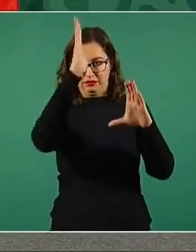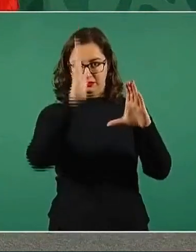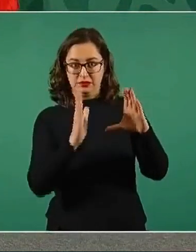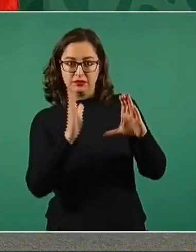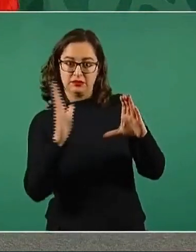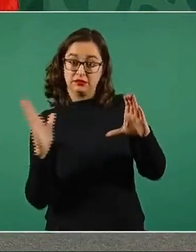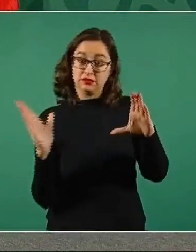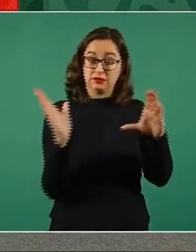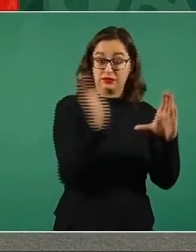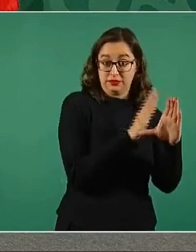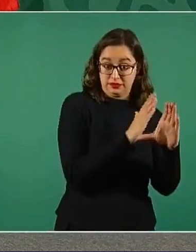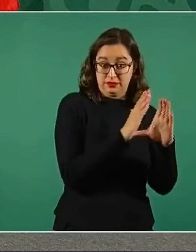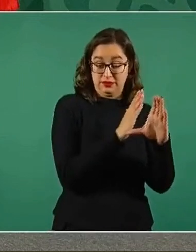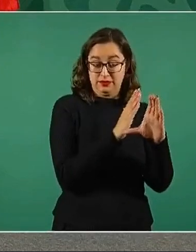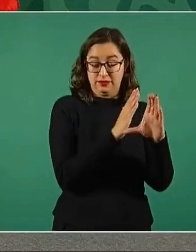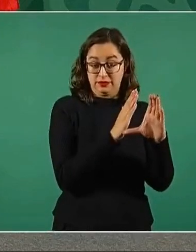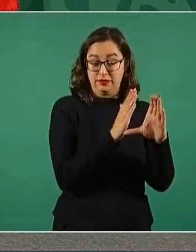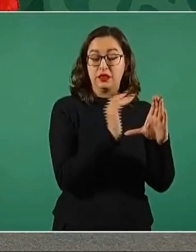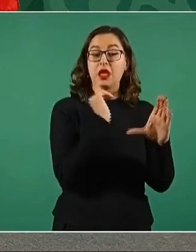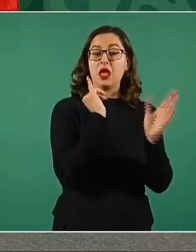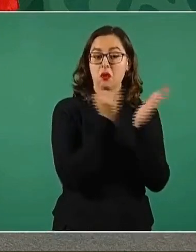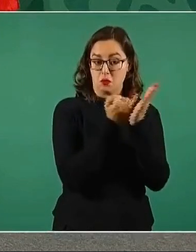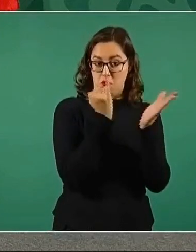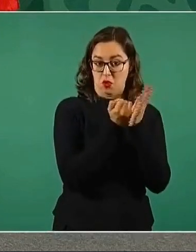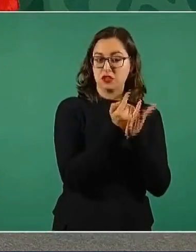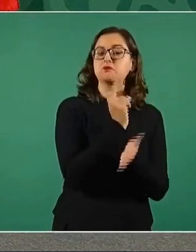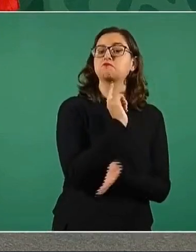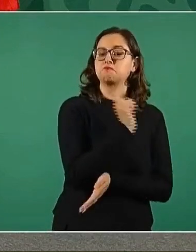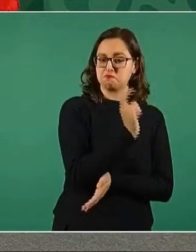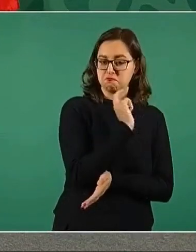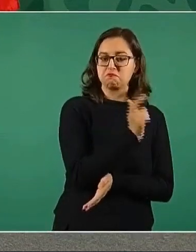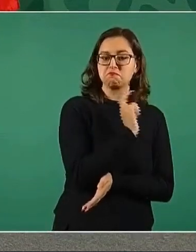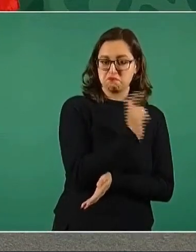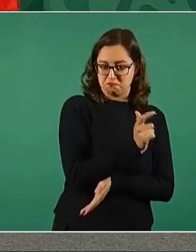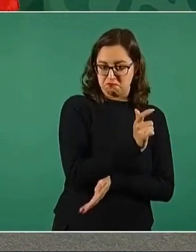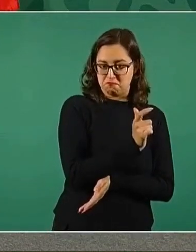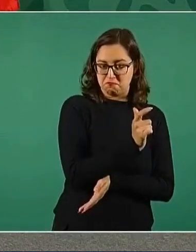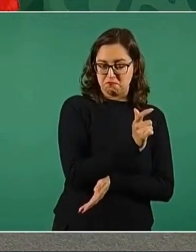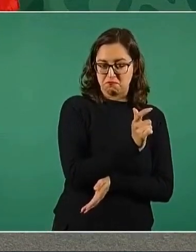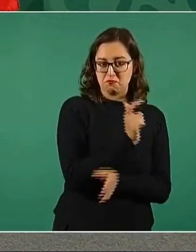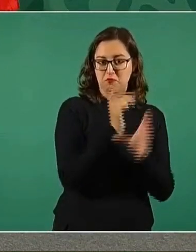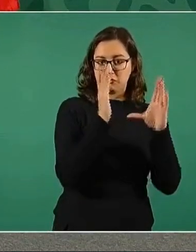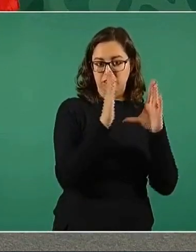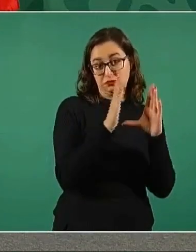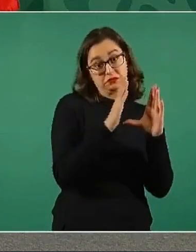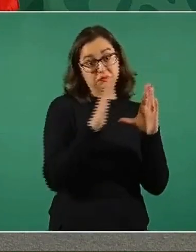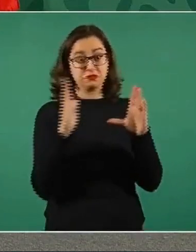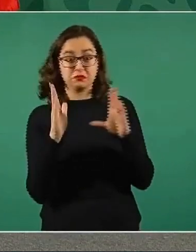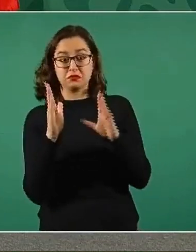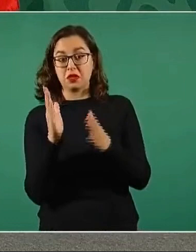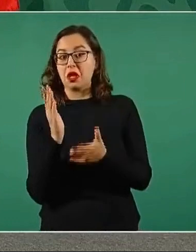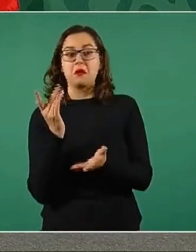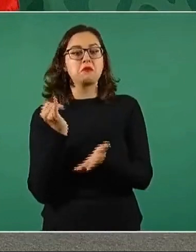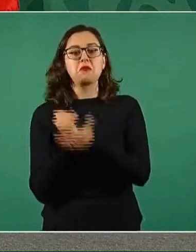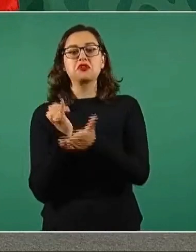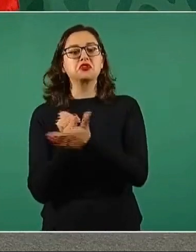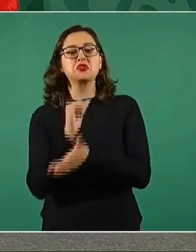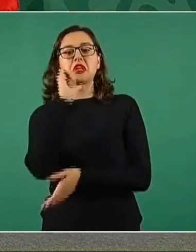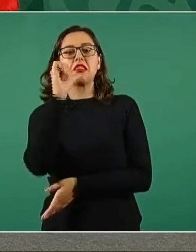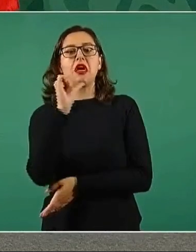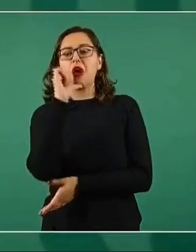están los que pagamos impuestos, aquí están los que reciben subsidios,